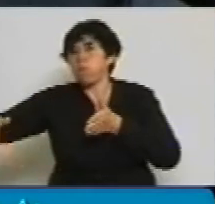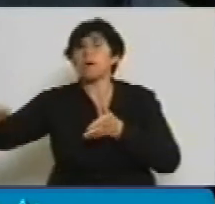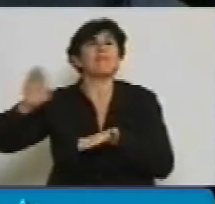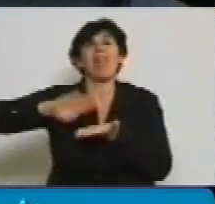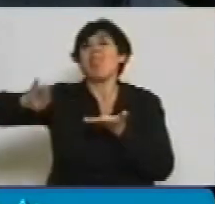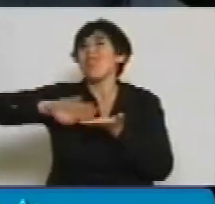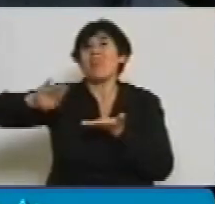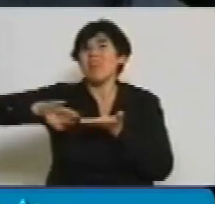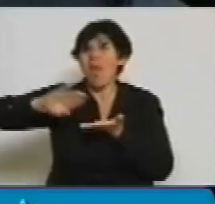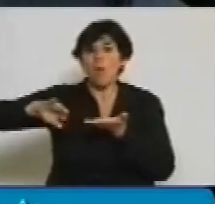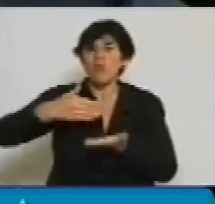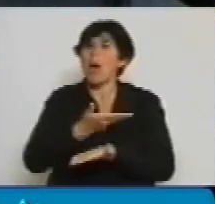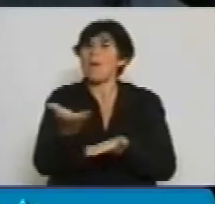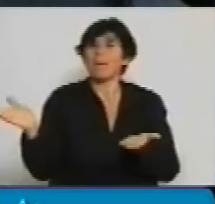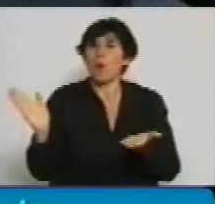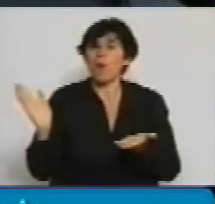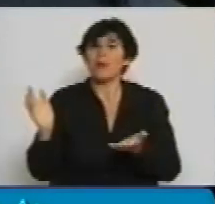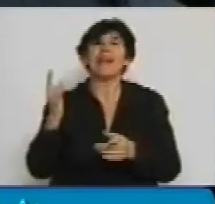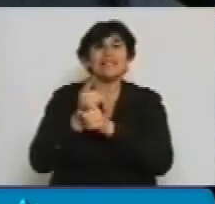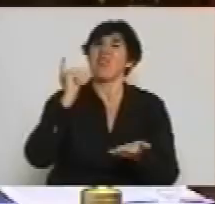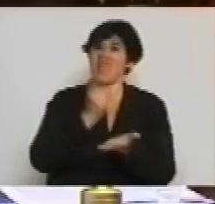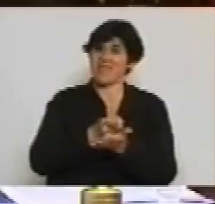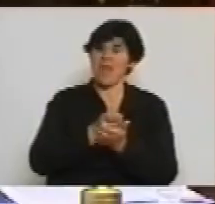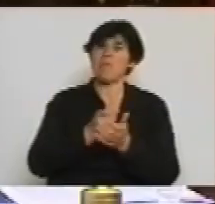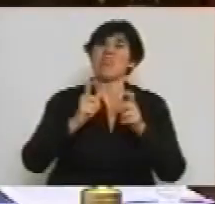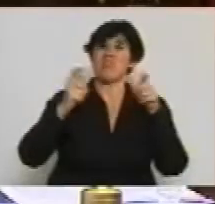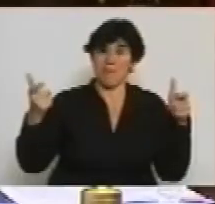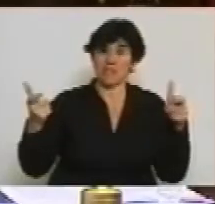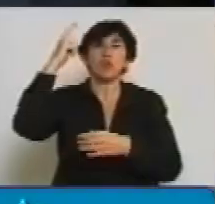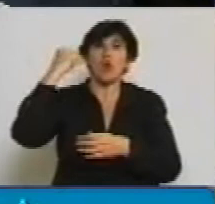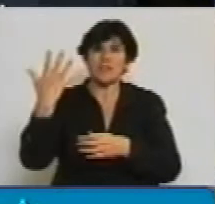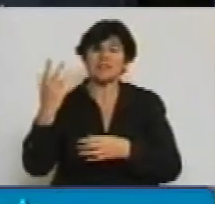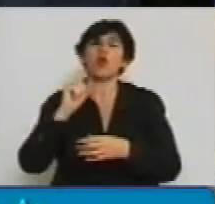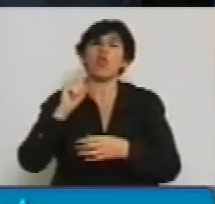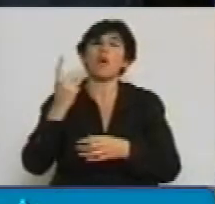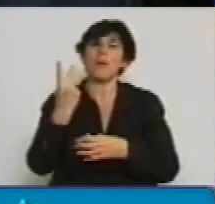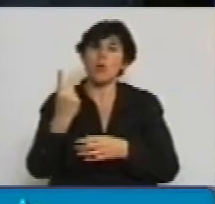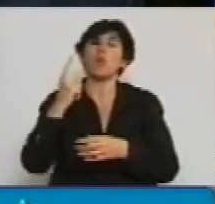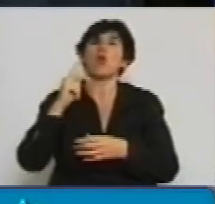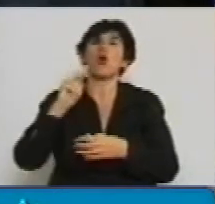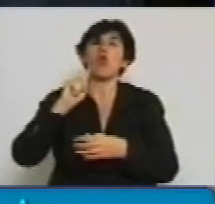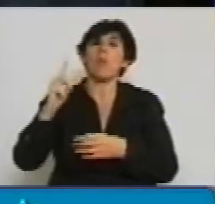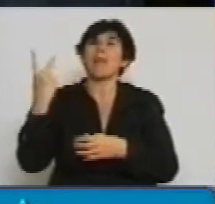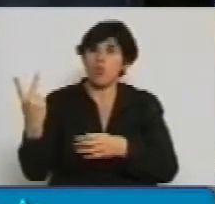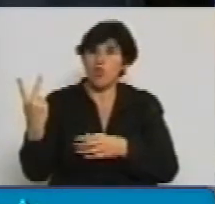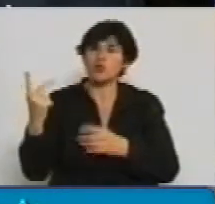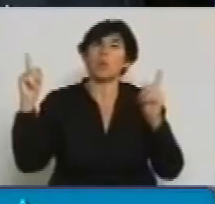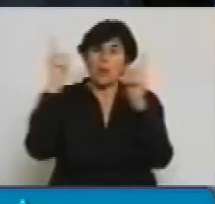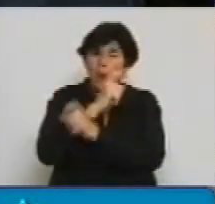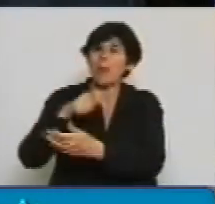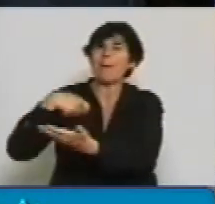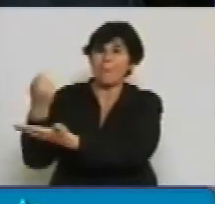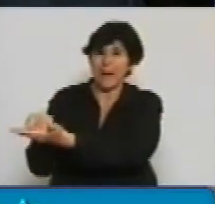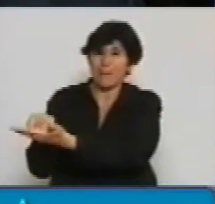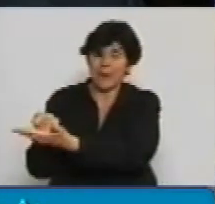condicionante de las políticas públicas del Estado argentino. Lo que estamos diciendo es que no hay